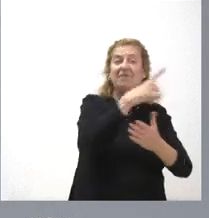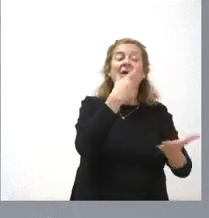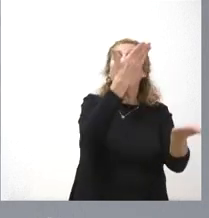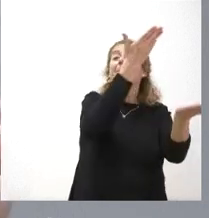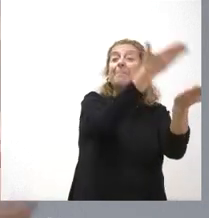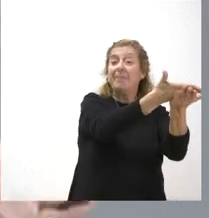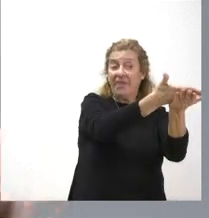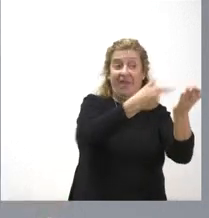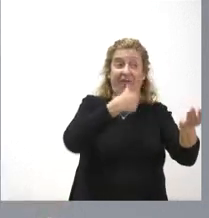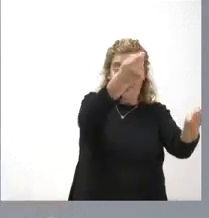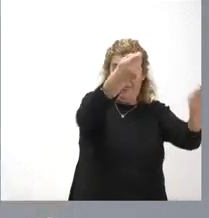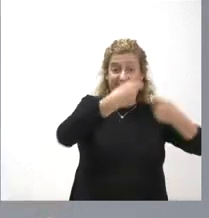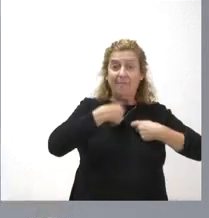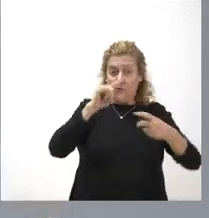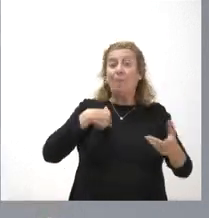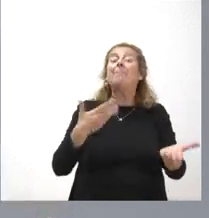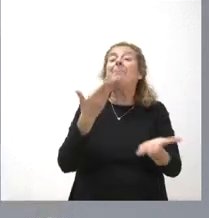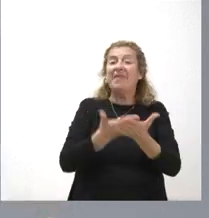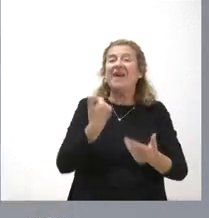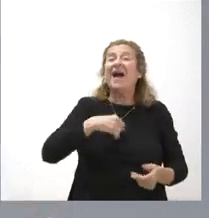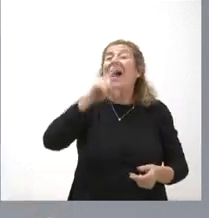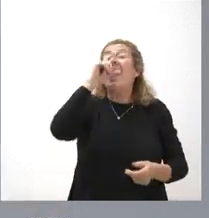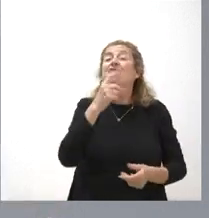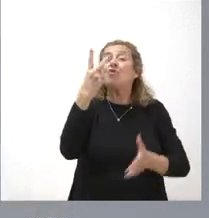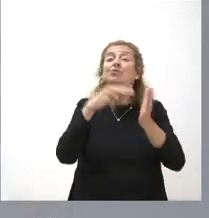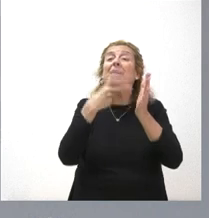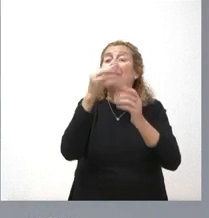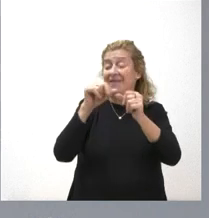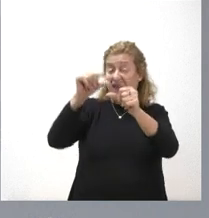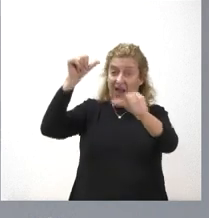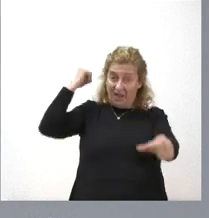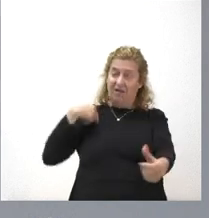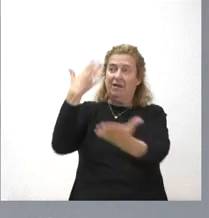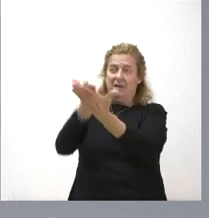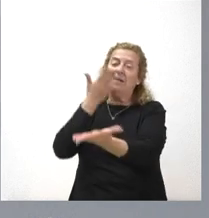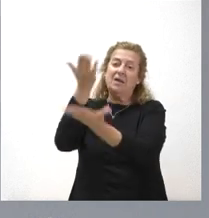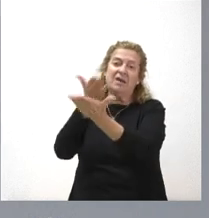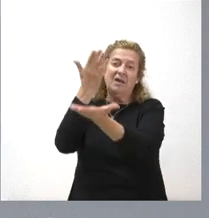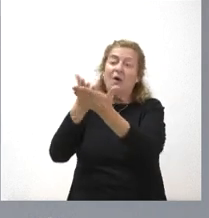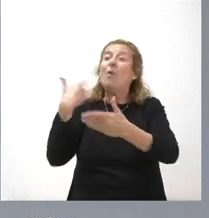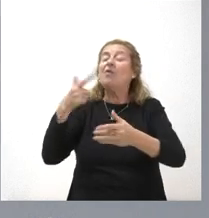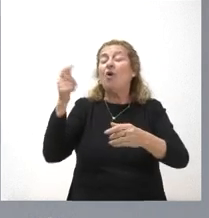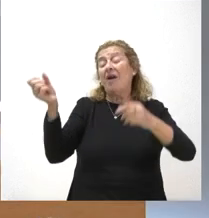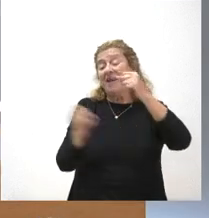cesión, pero lo demandábamos también desde el año 2020 en que el ingreso mínimo vital se puso en marcha.